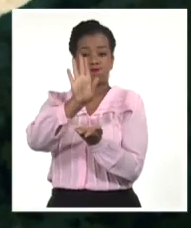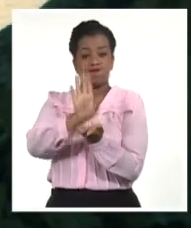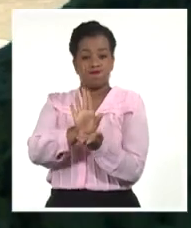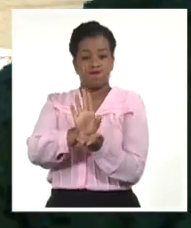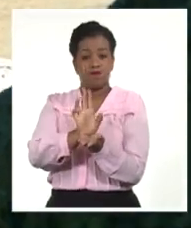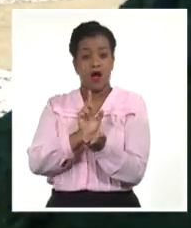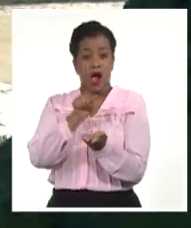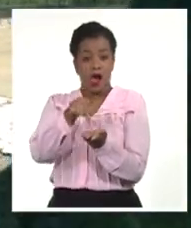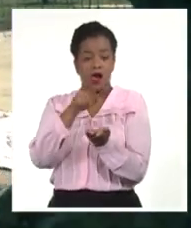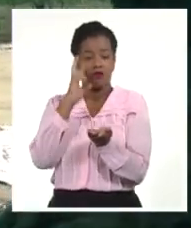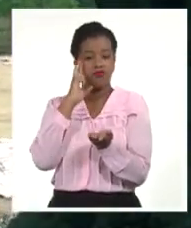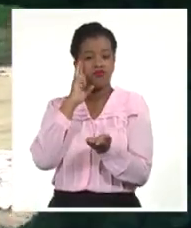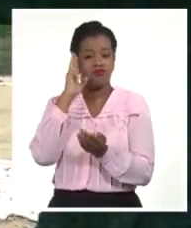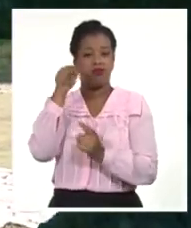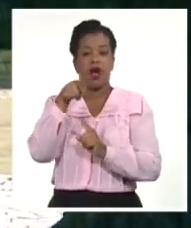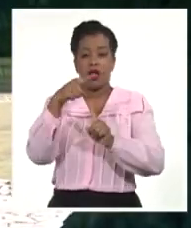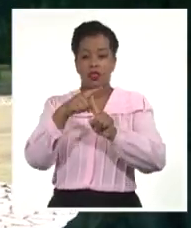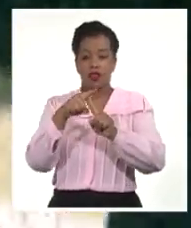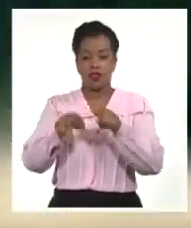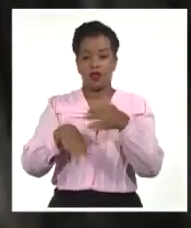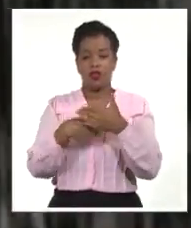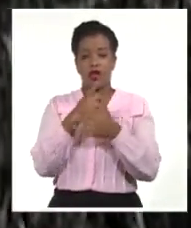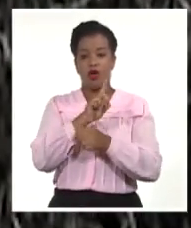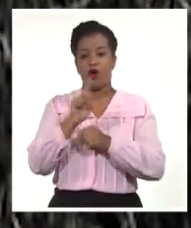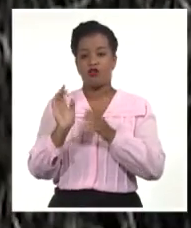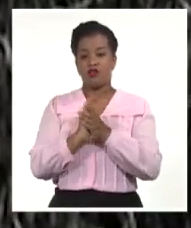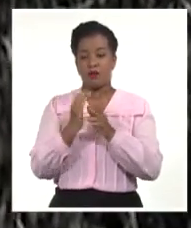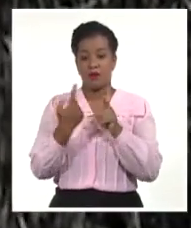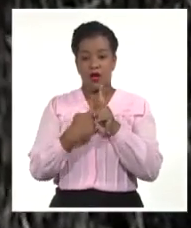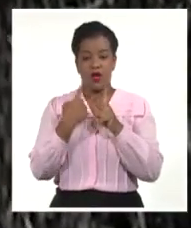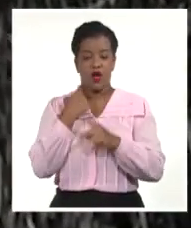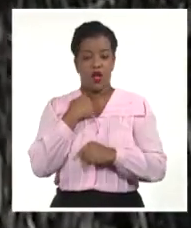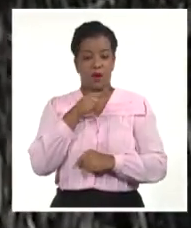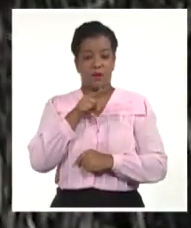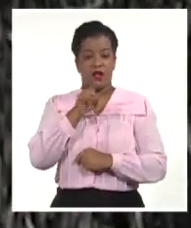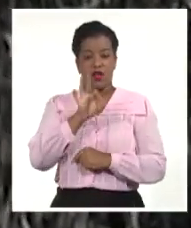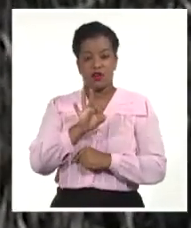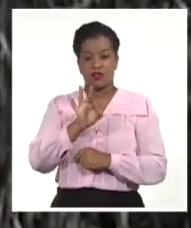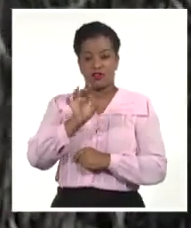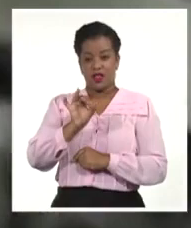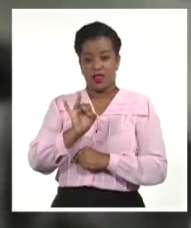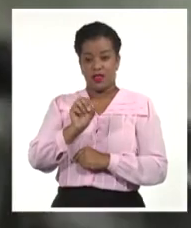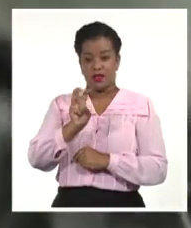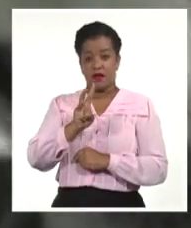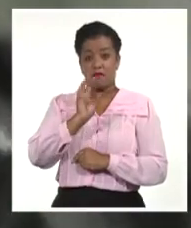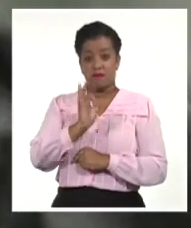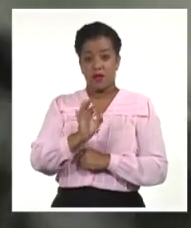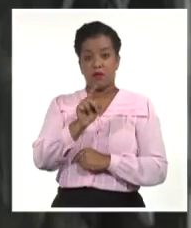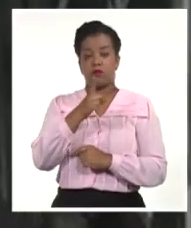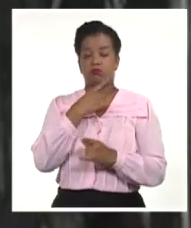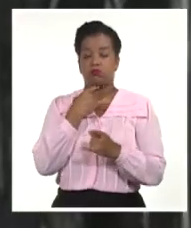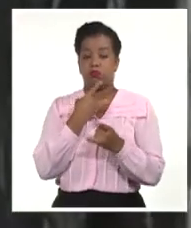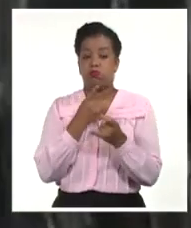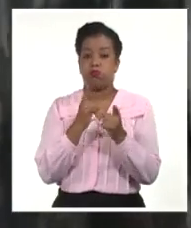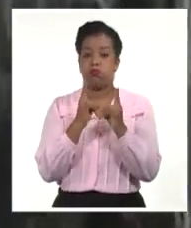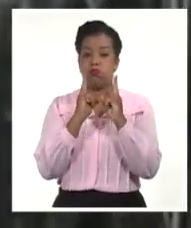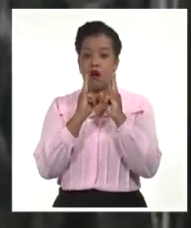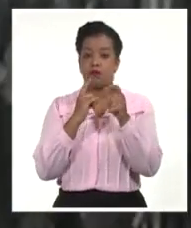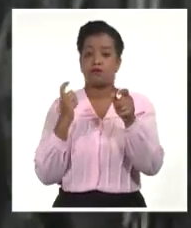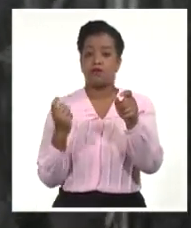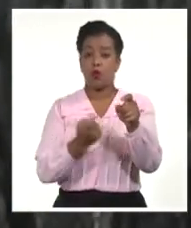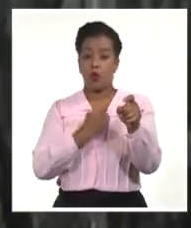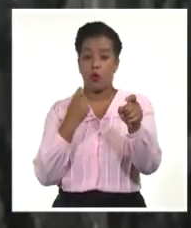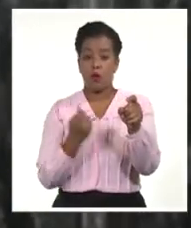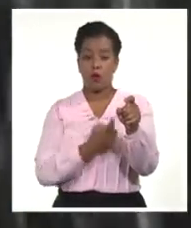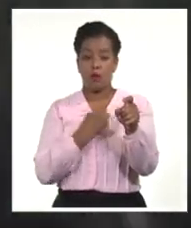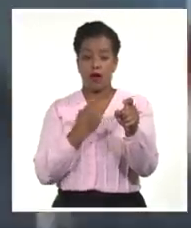fueron testigos un 11 de mayo de 1873 de la caída del mayor general del ejército libertador,